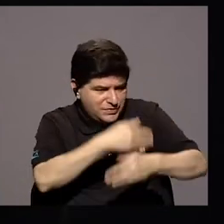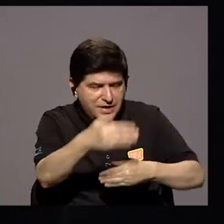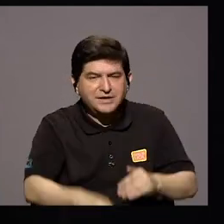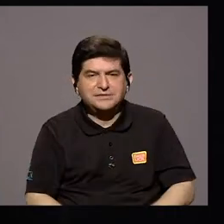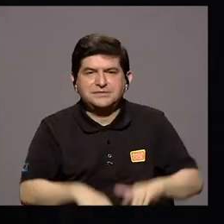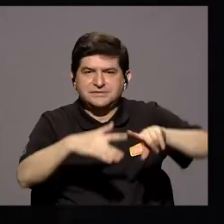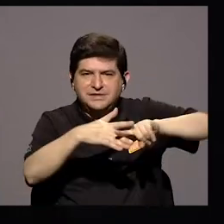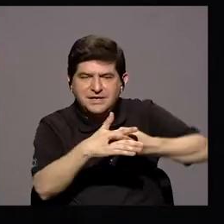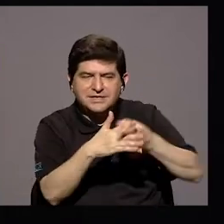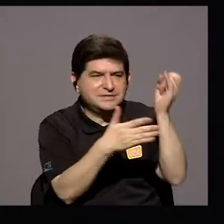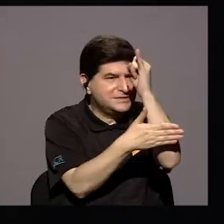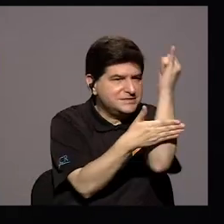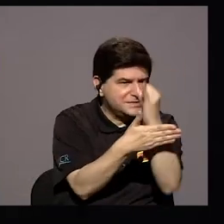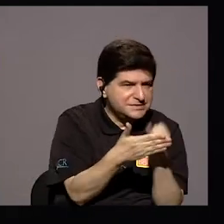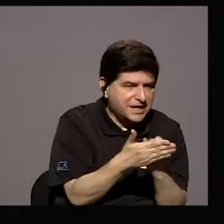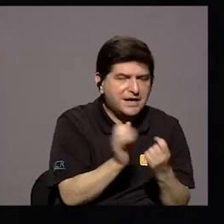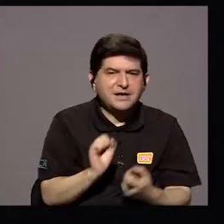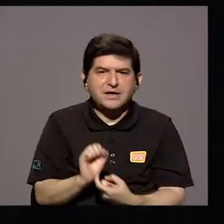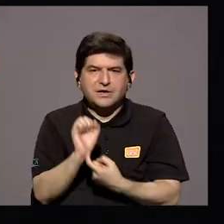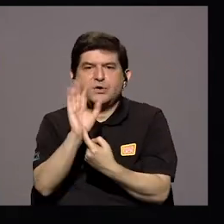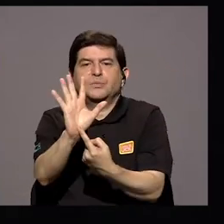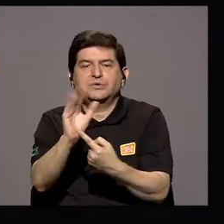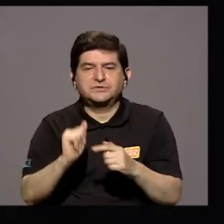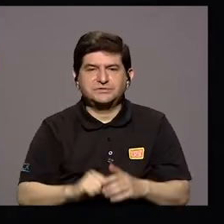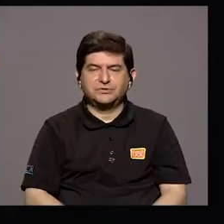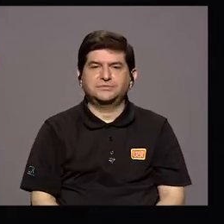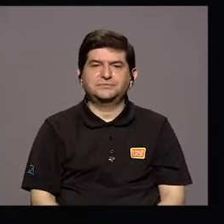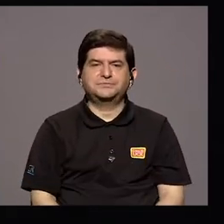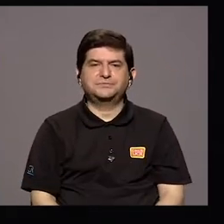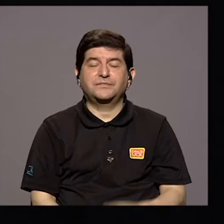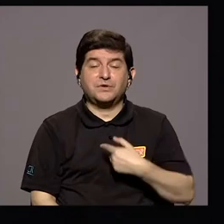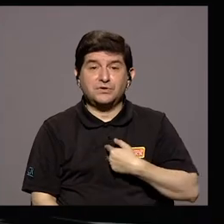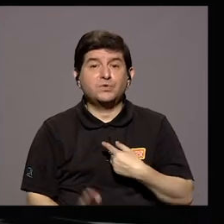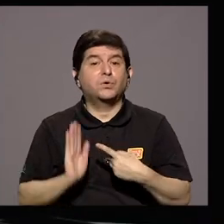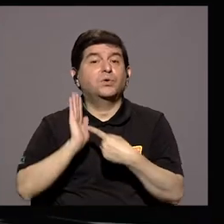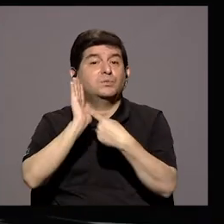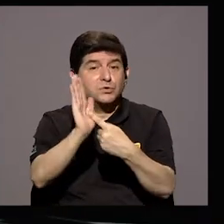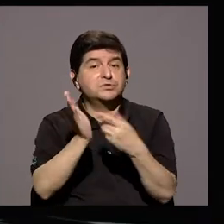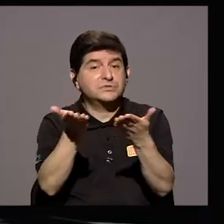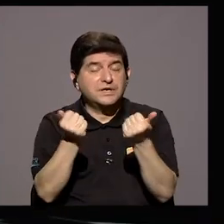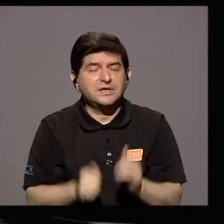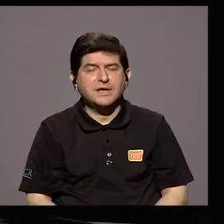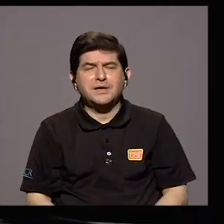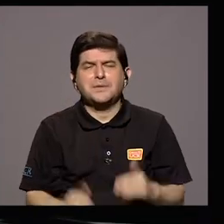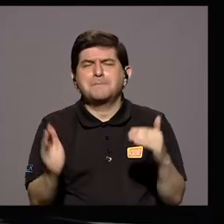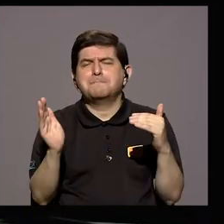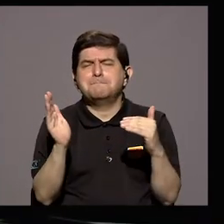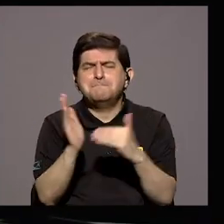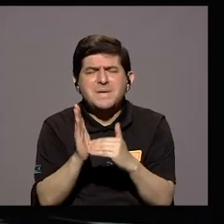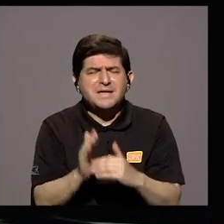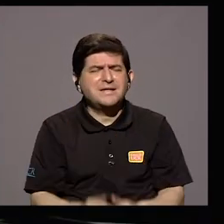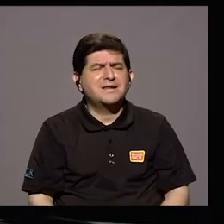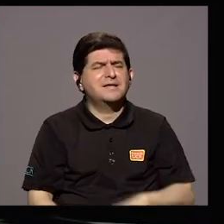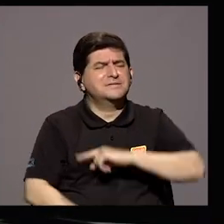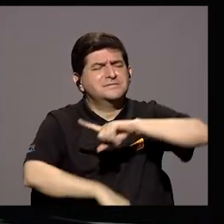Personas Gestoras Del Diseño Y La Proyección De Esto Quiero Destacar Las miles De miles De miles